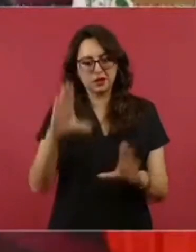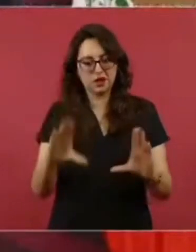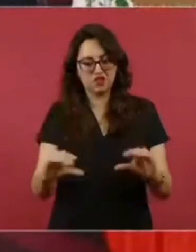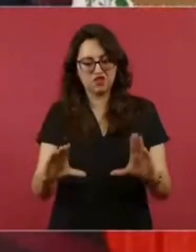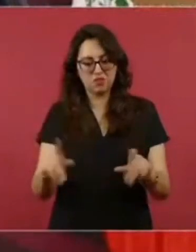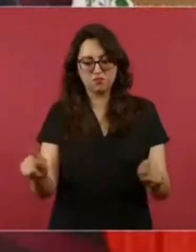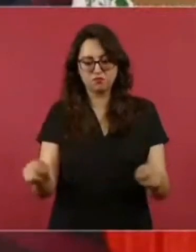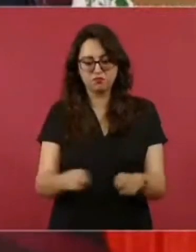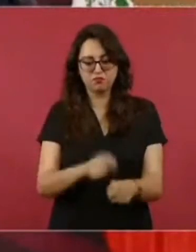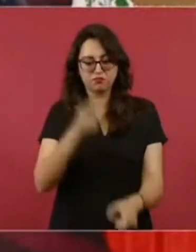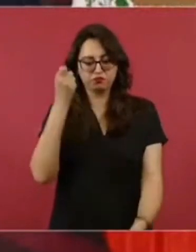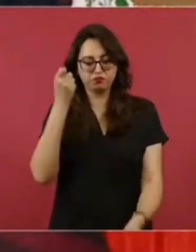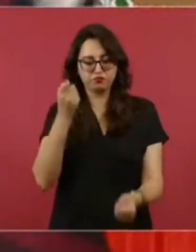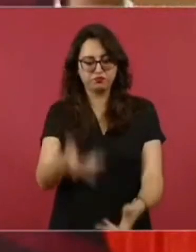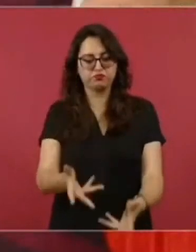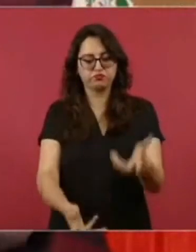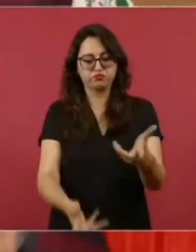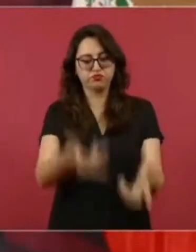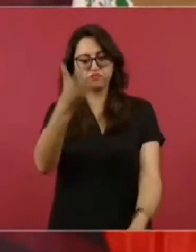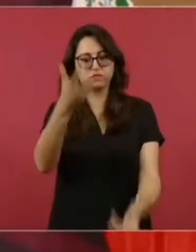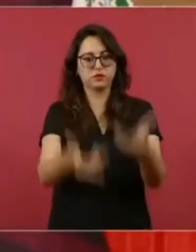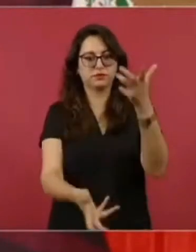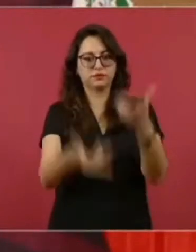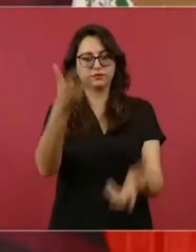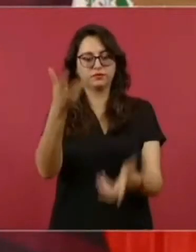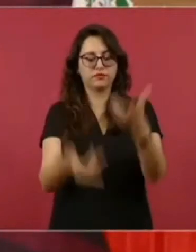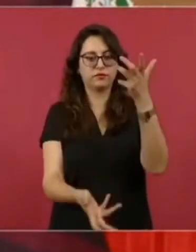con el fuego y la protesta